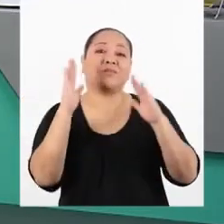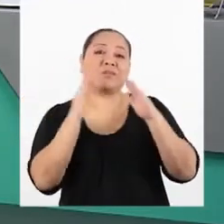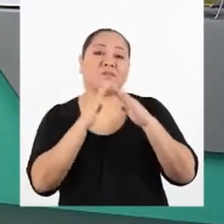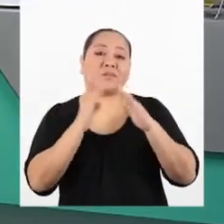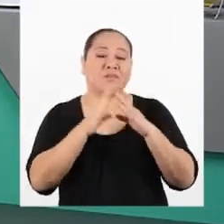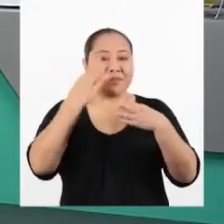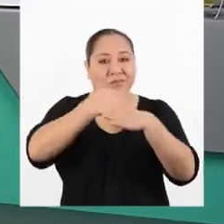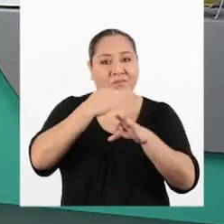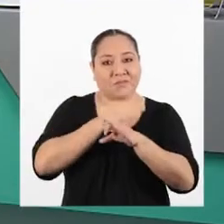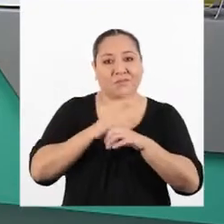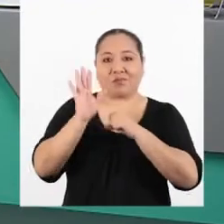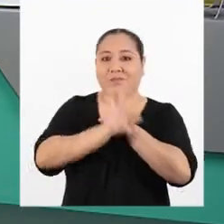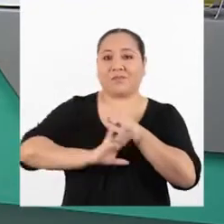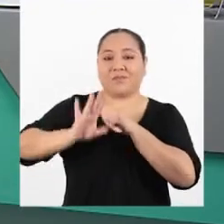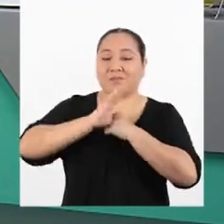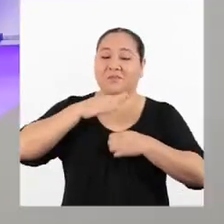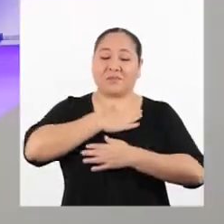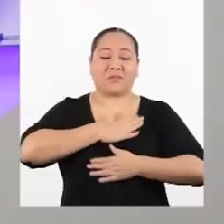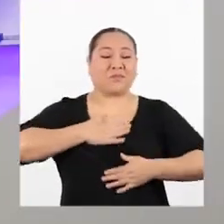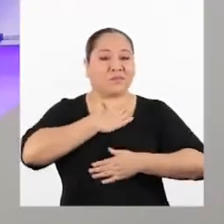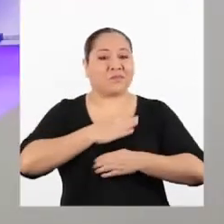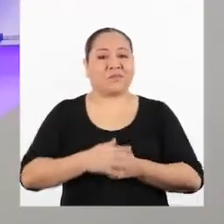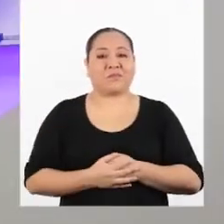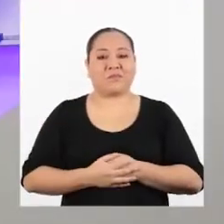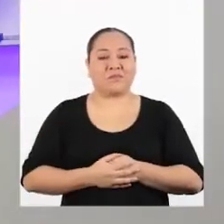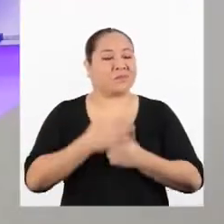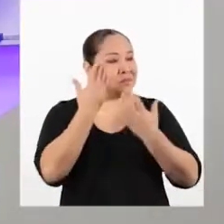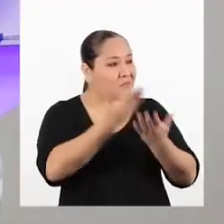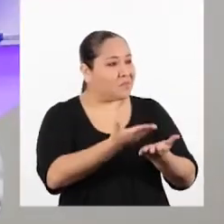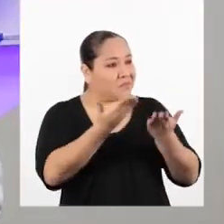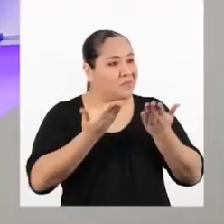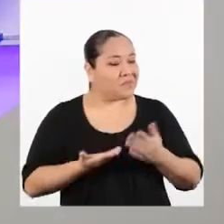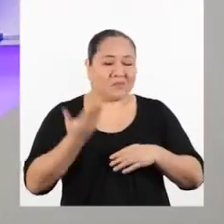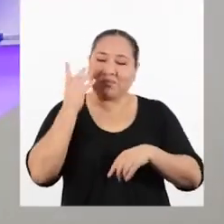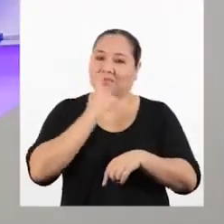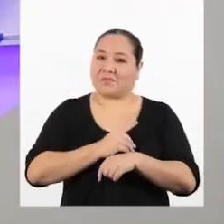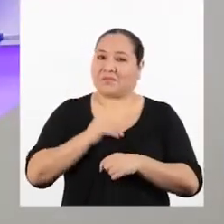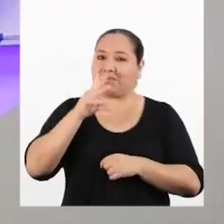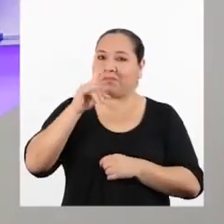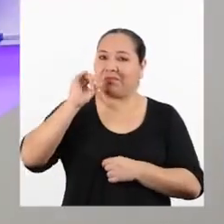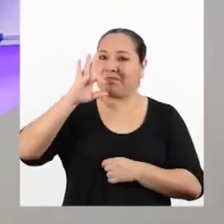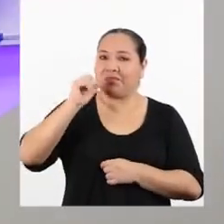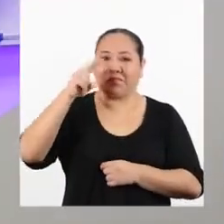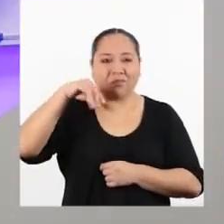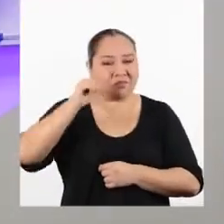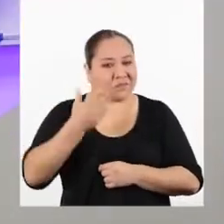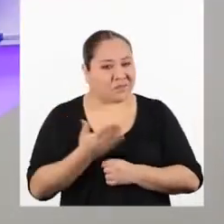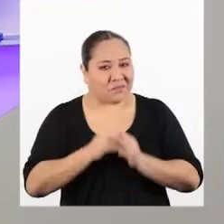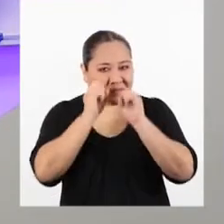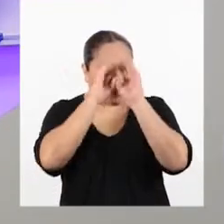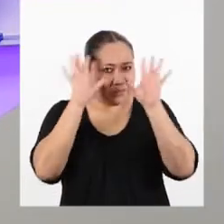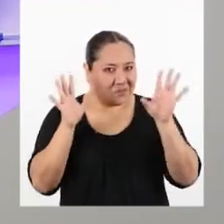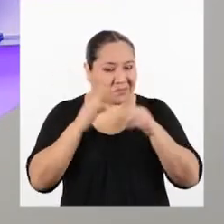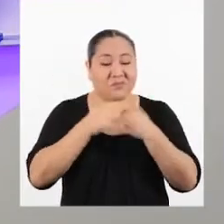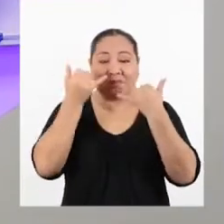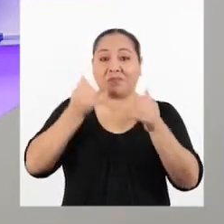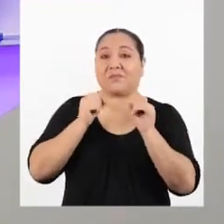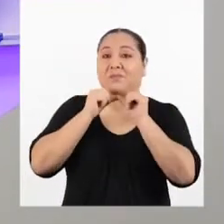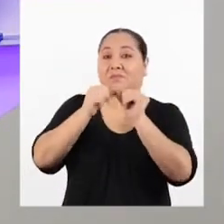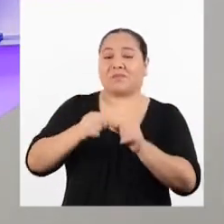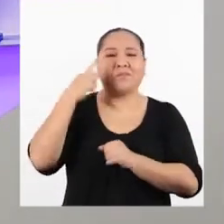manera segura y divertida. Bienvenido, doctora Diáfana Claridad. Hoy continuaremos